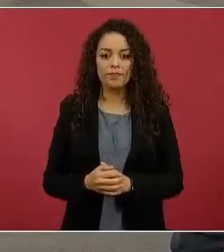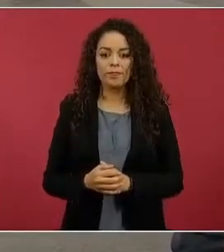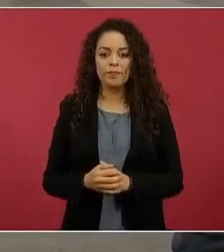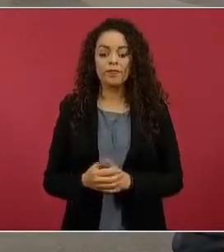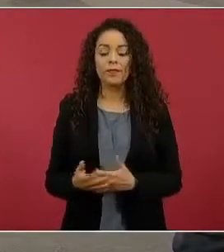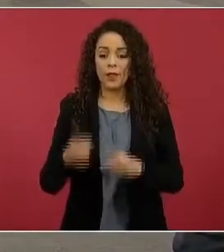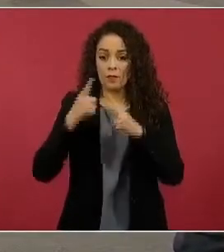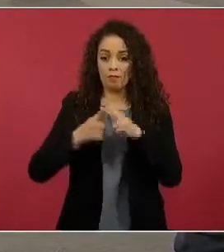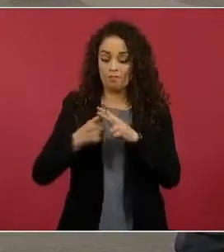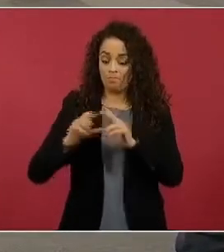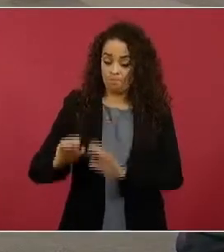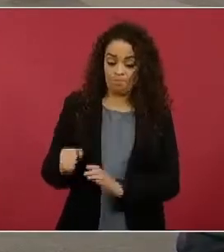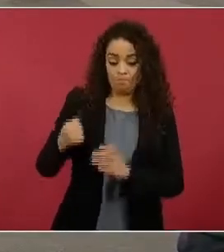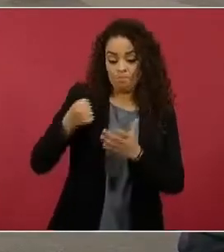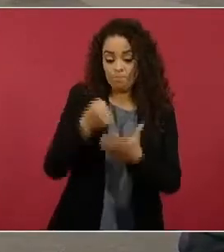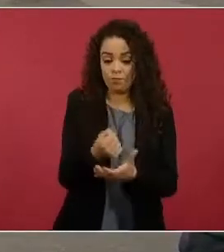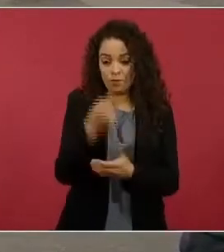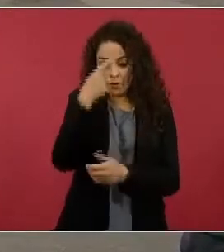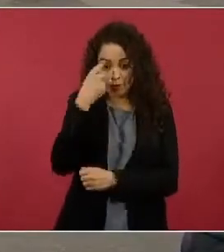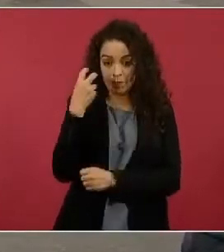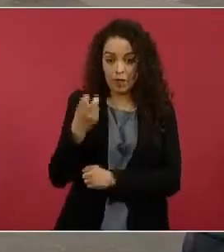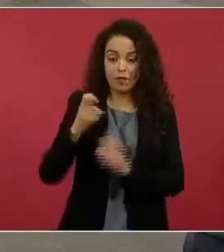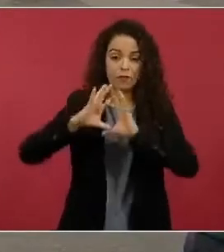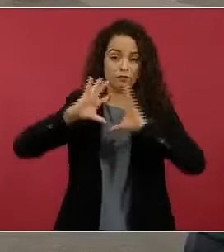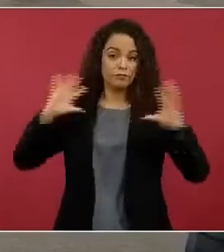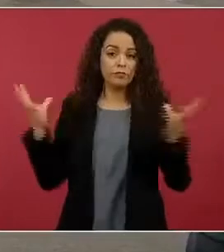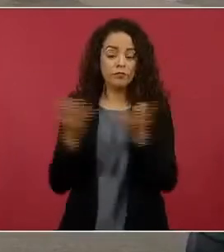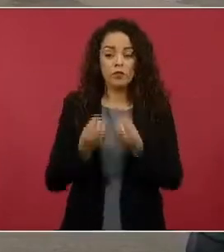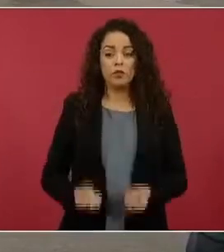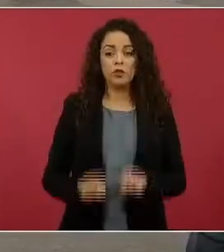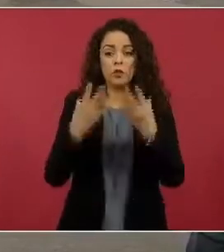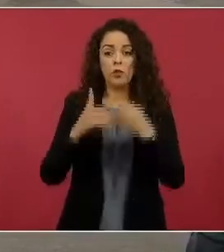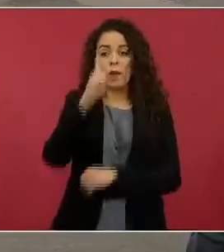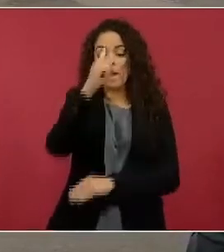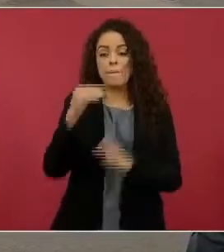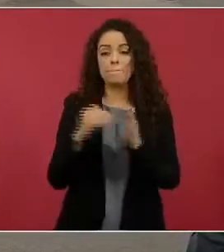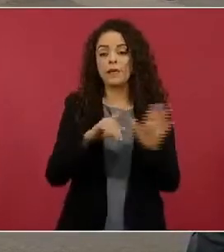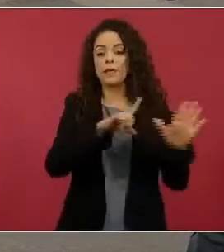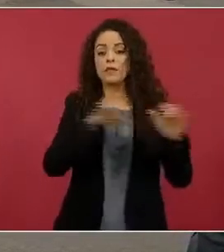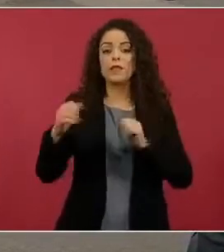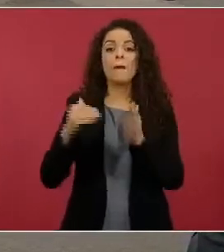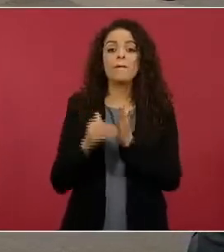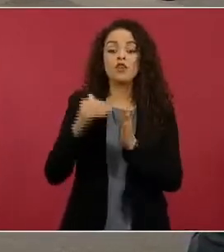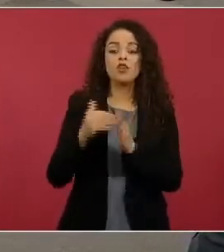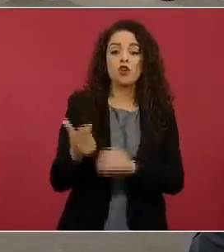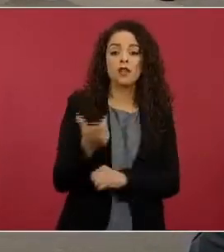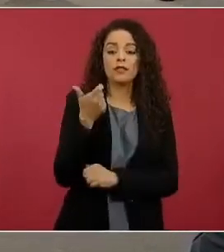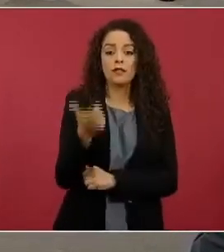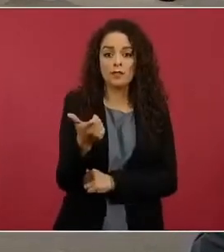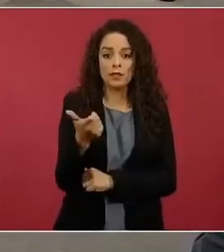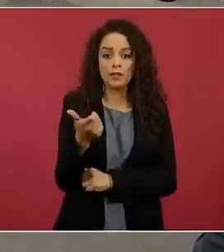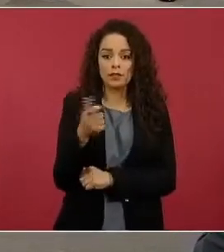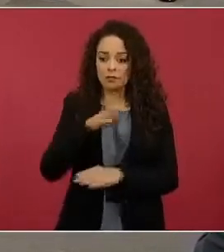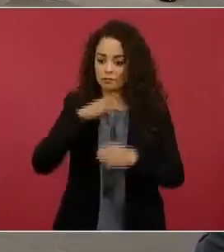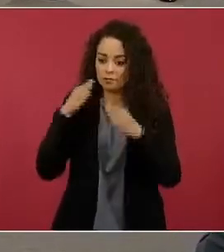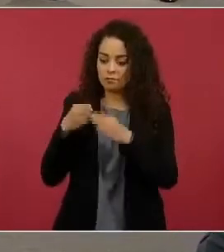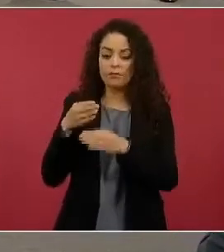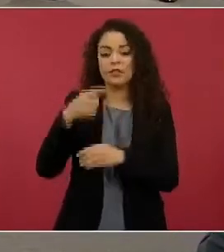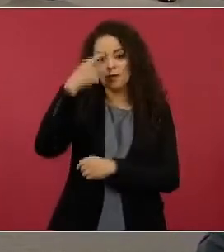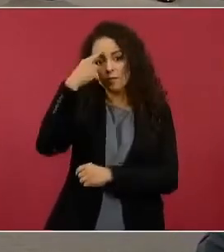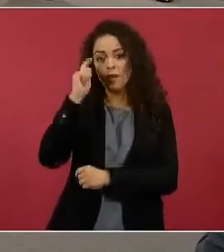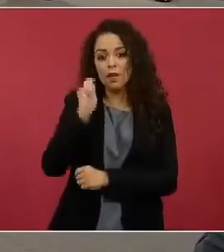ejercicio presupuestal, ya suman 1.700 millones de pesos que han sido orientados a fortalecer las